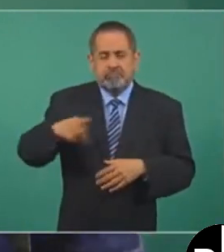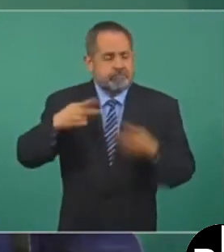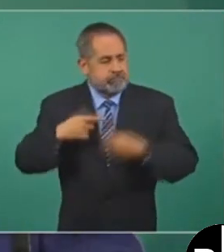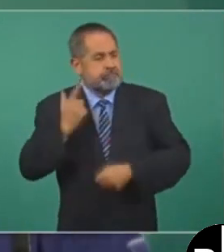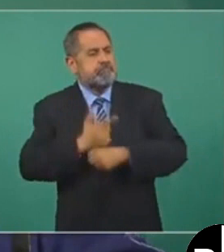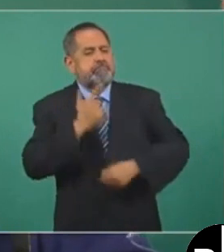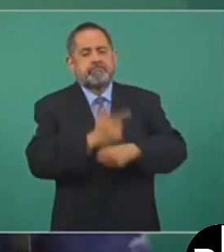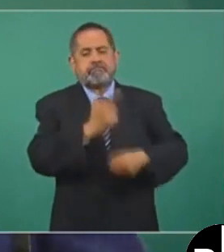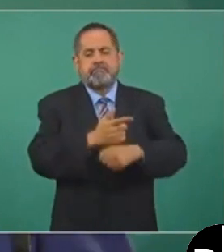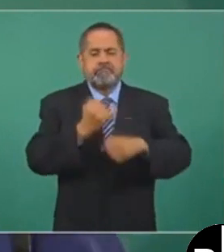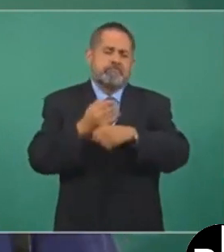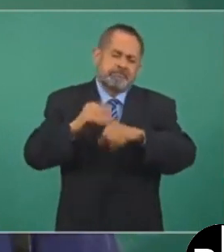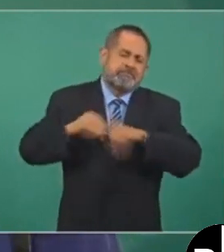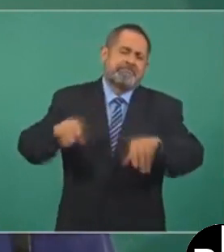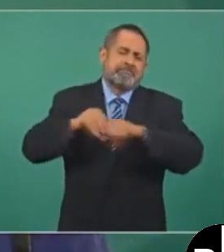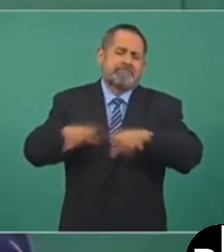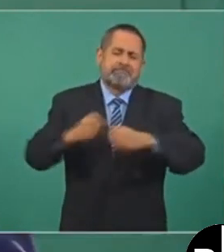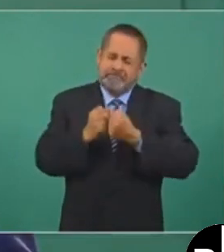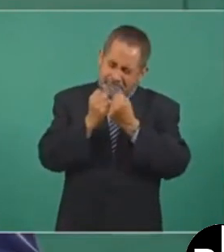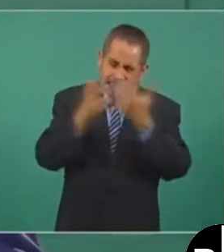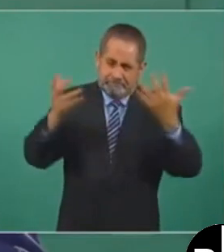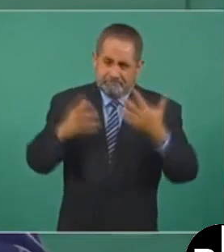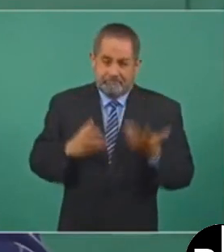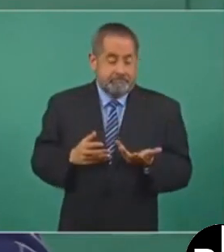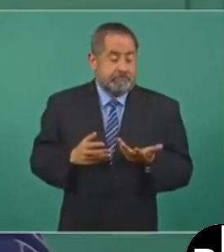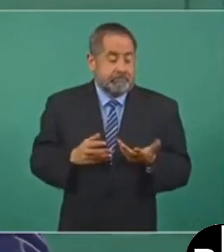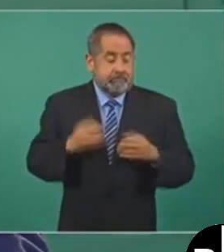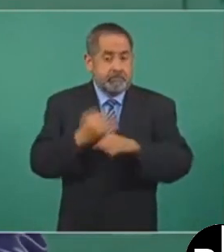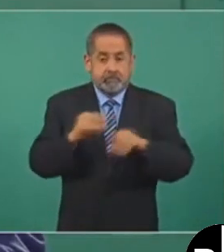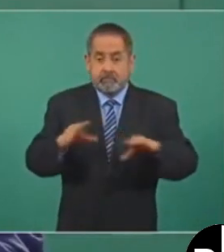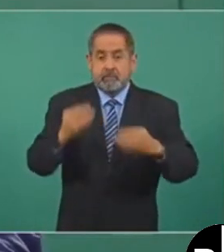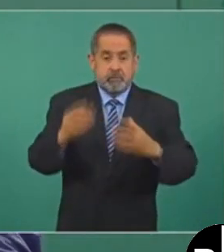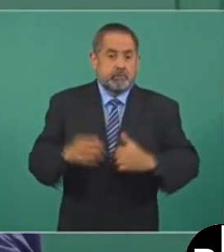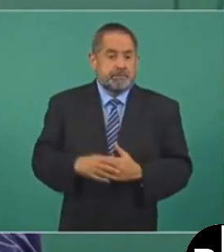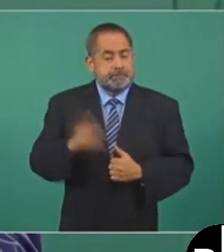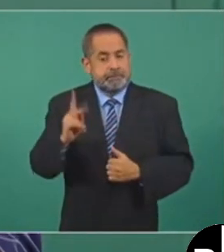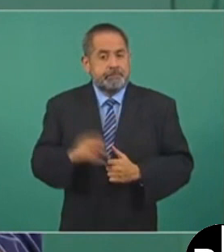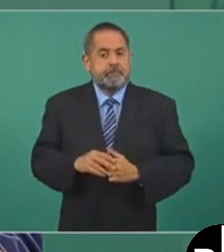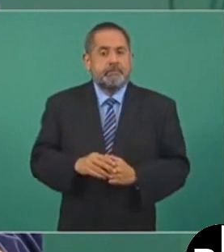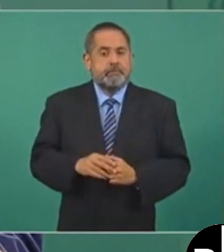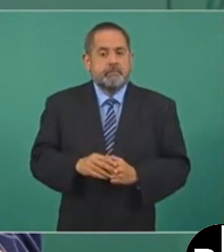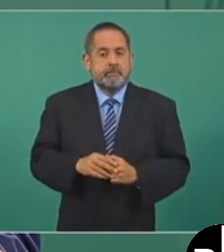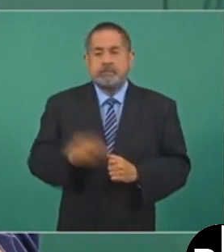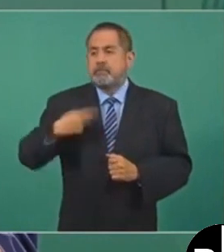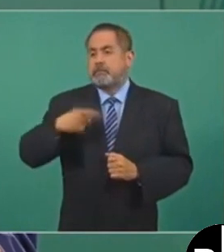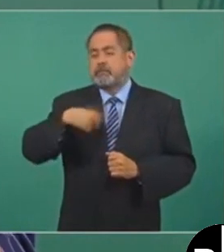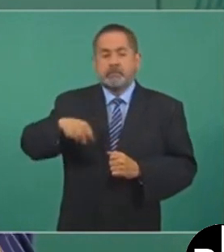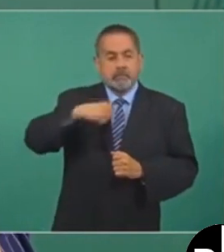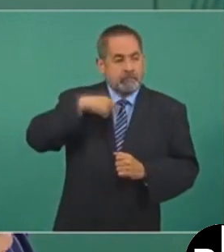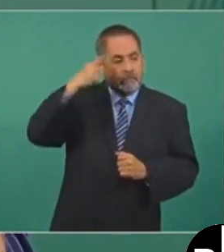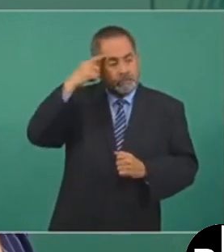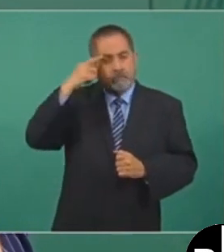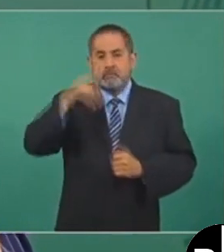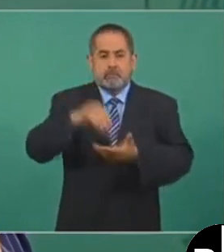que van a tener mucho más presencia, que todavía la gente se entera